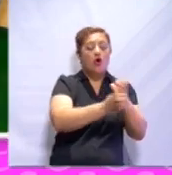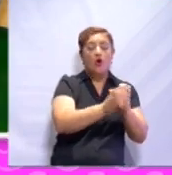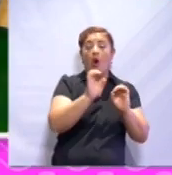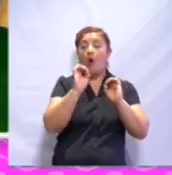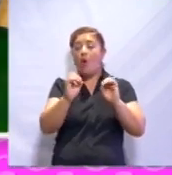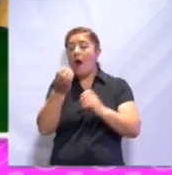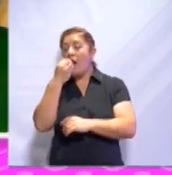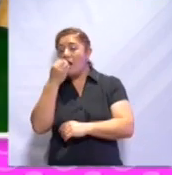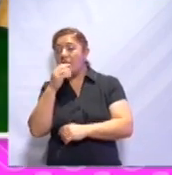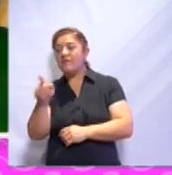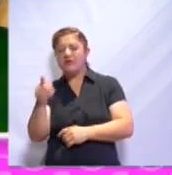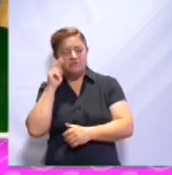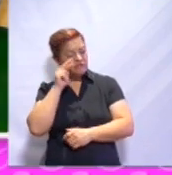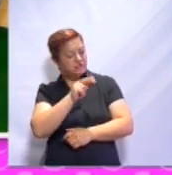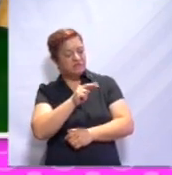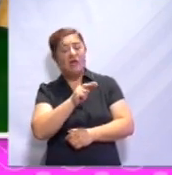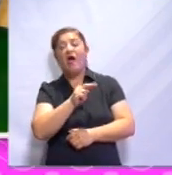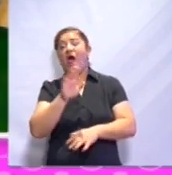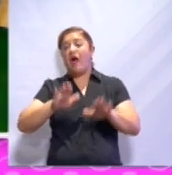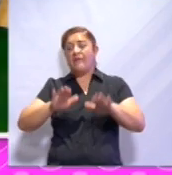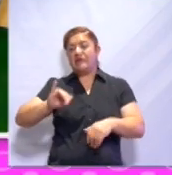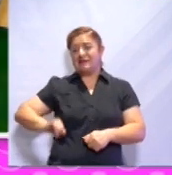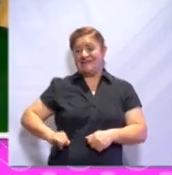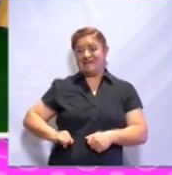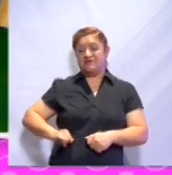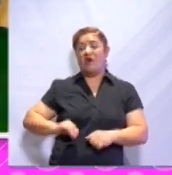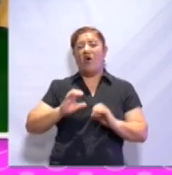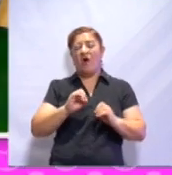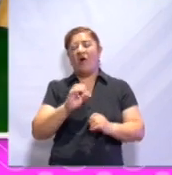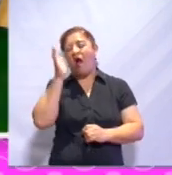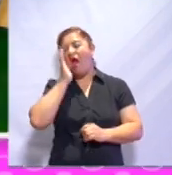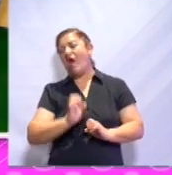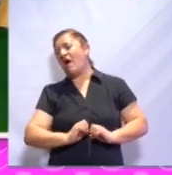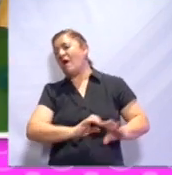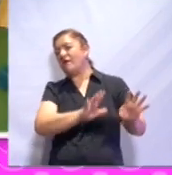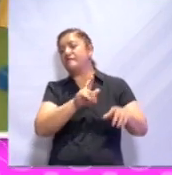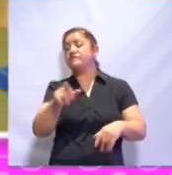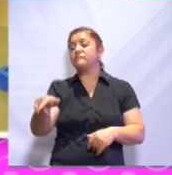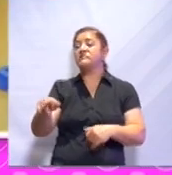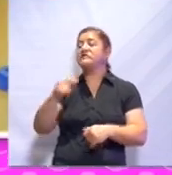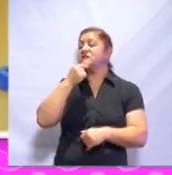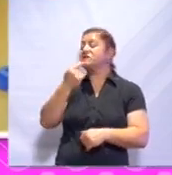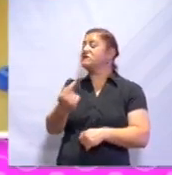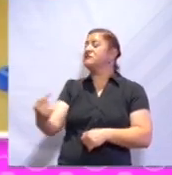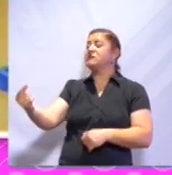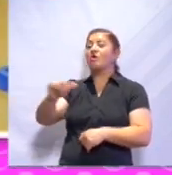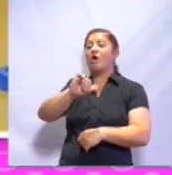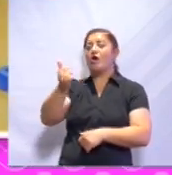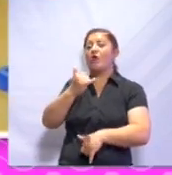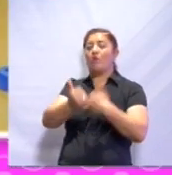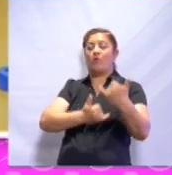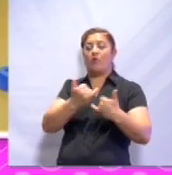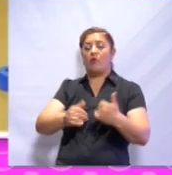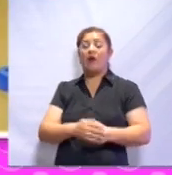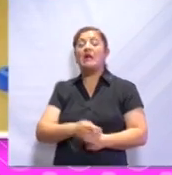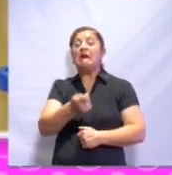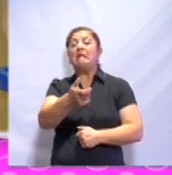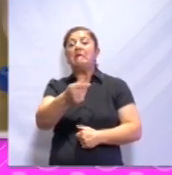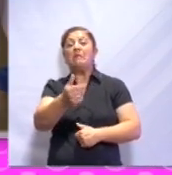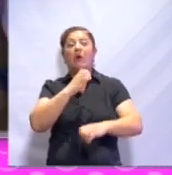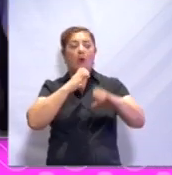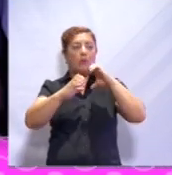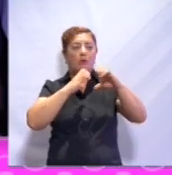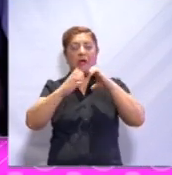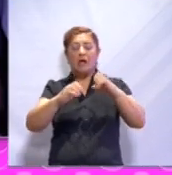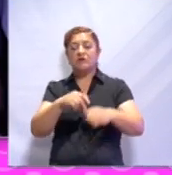Manifiestan poco o nulo interés para jugar con otros niños o con adultos. Falta o escasa comunicación verbal,